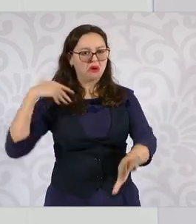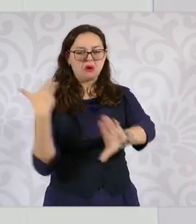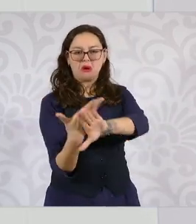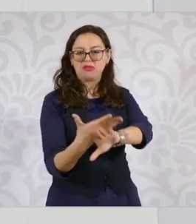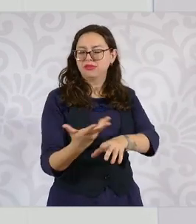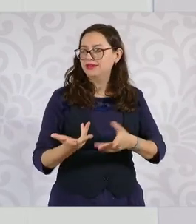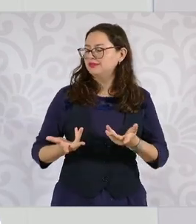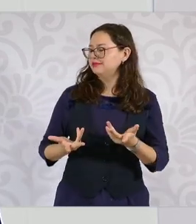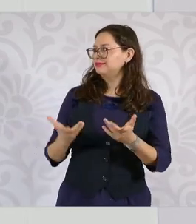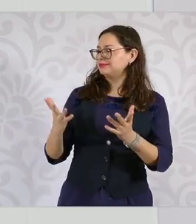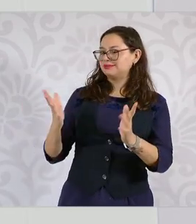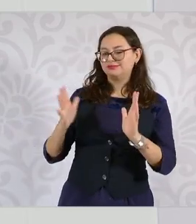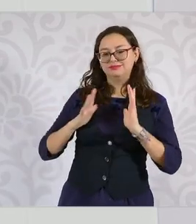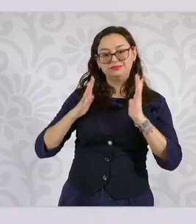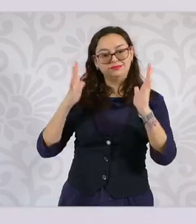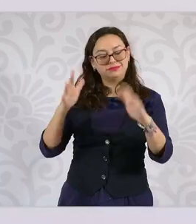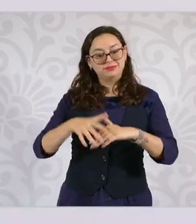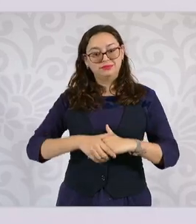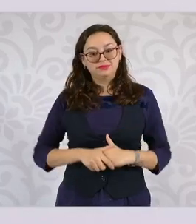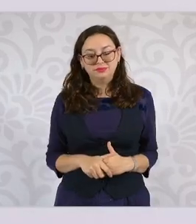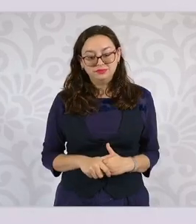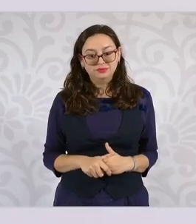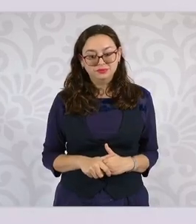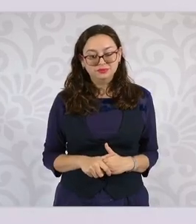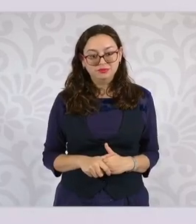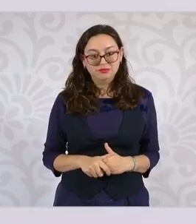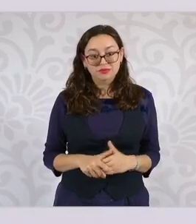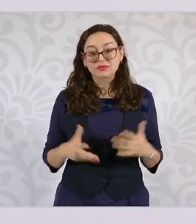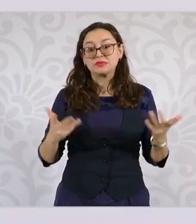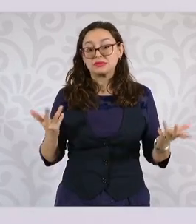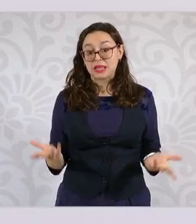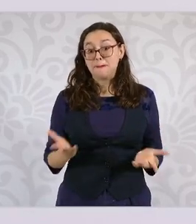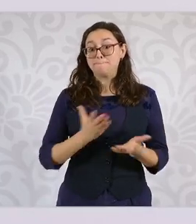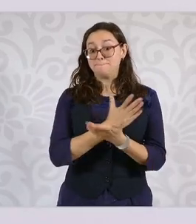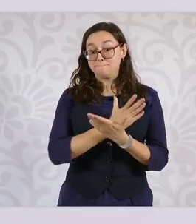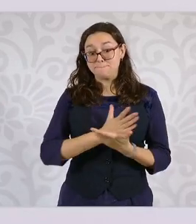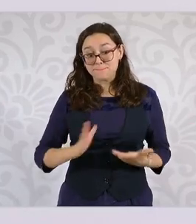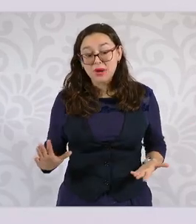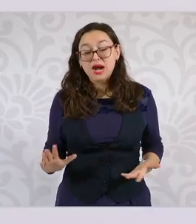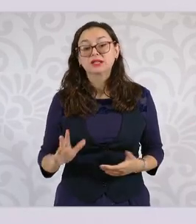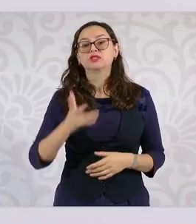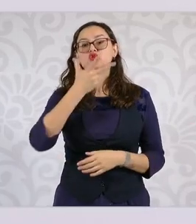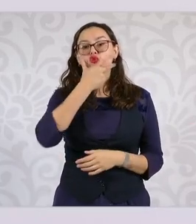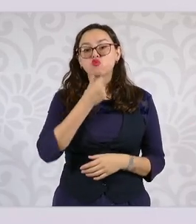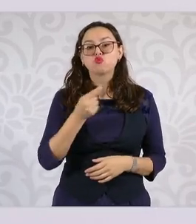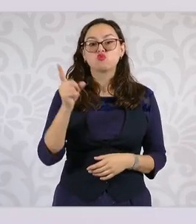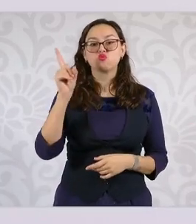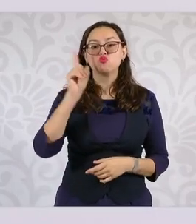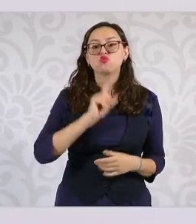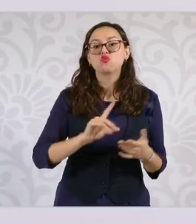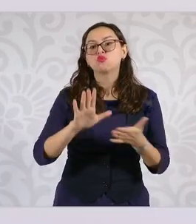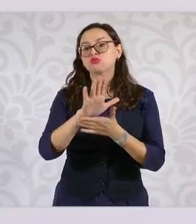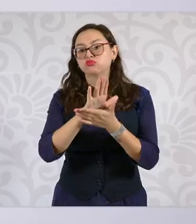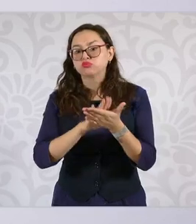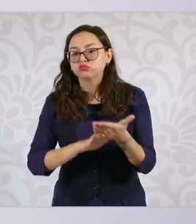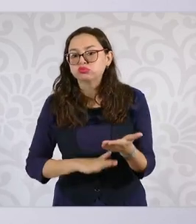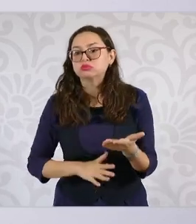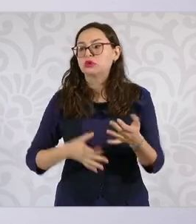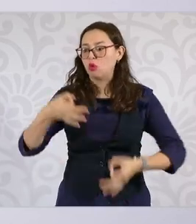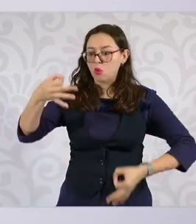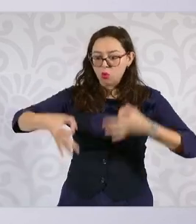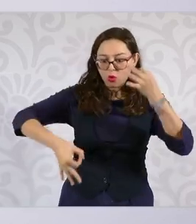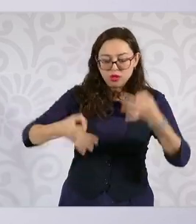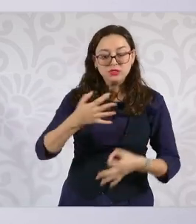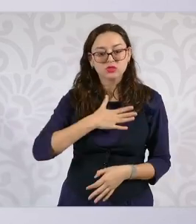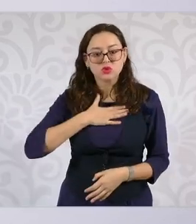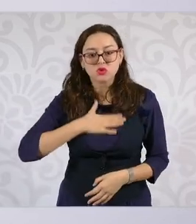si a eso le agregamos que el mexicano, mexicana de a pie le es muy difícil tener